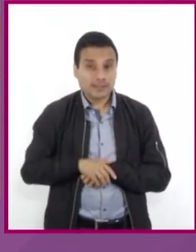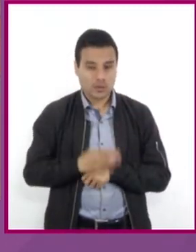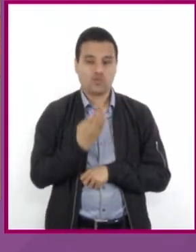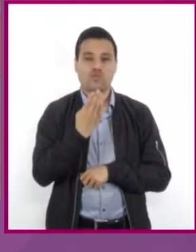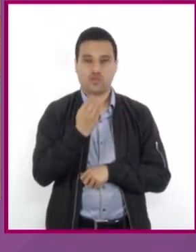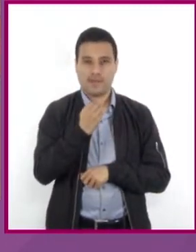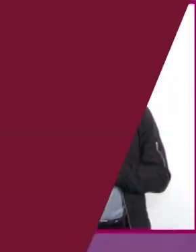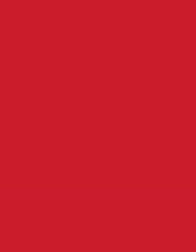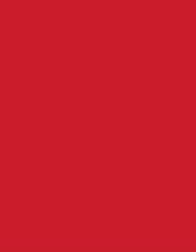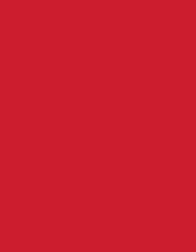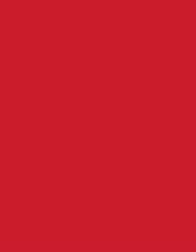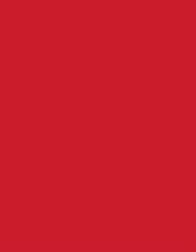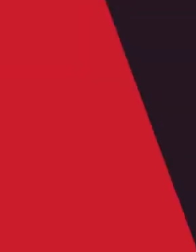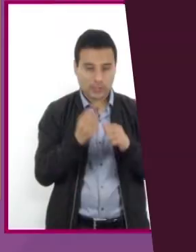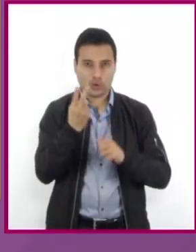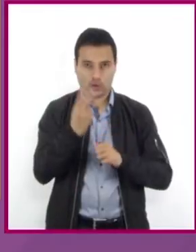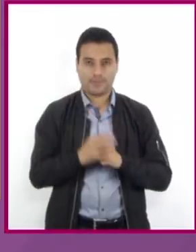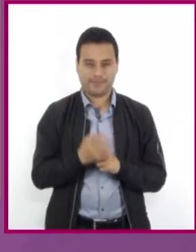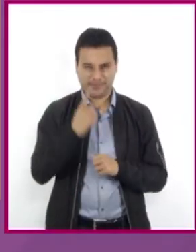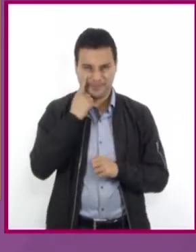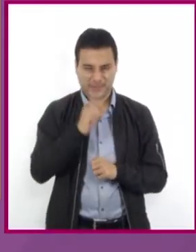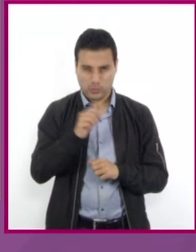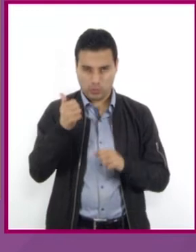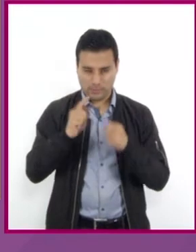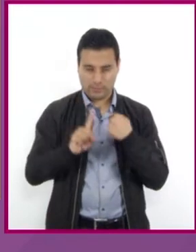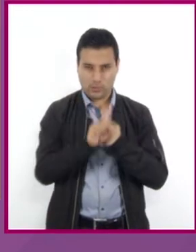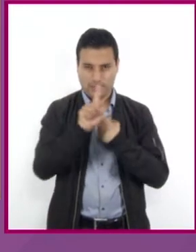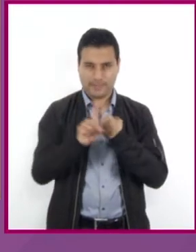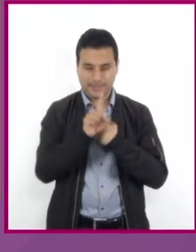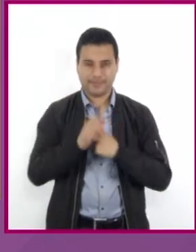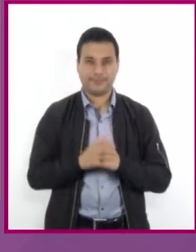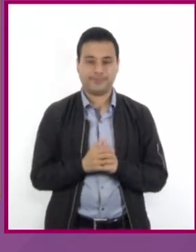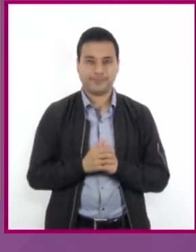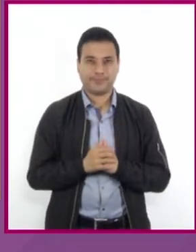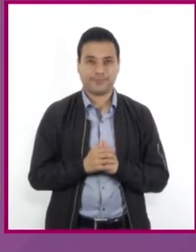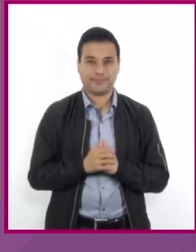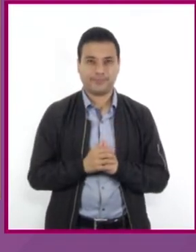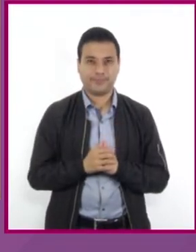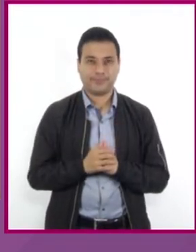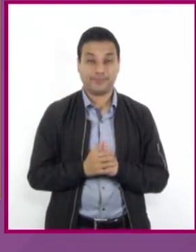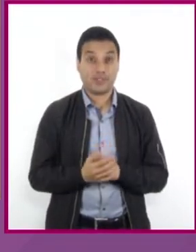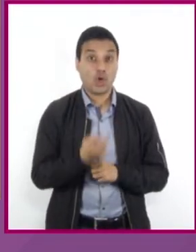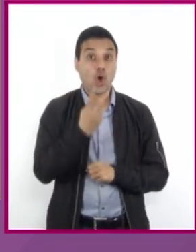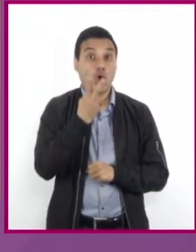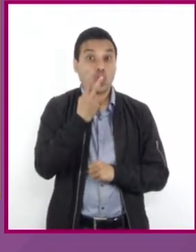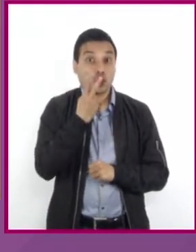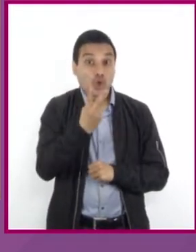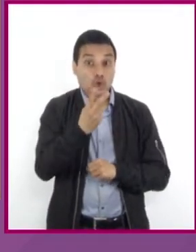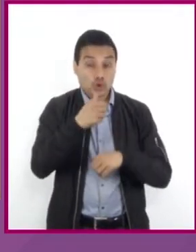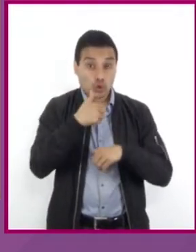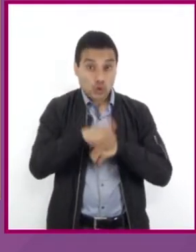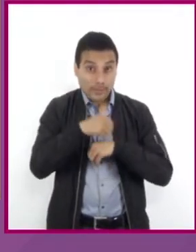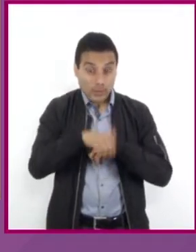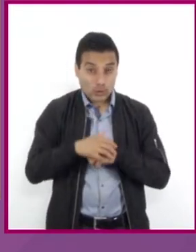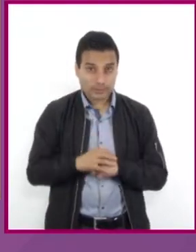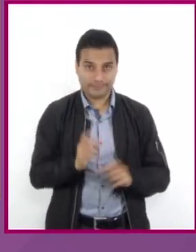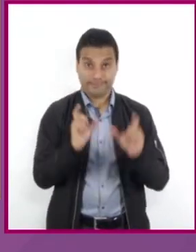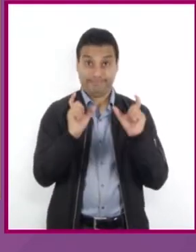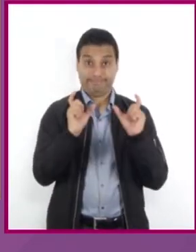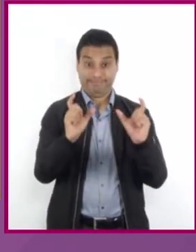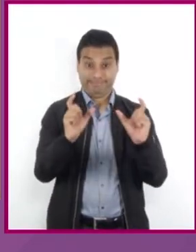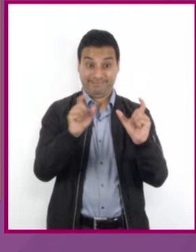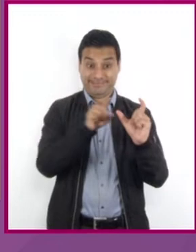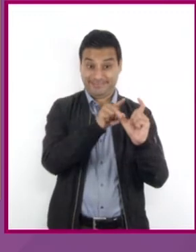alumnos. Problema 2. Hallar dos números sabiendo que su suma es 15 y su